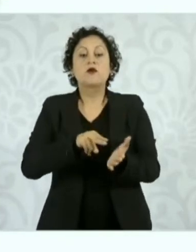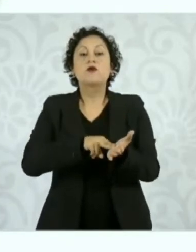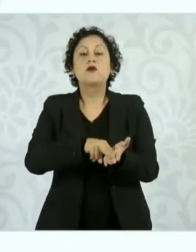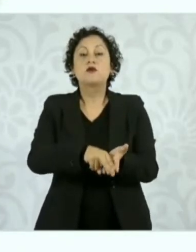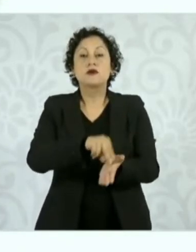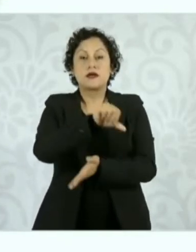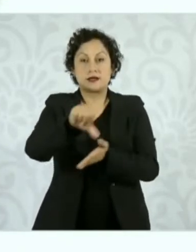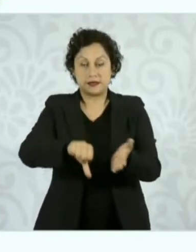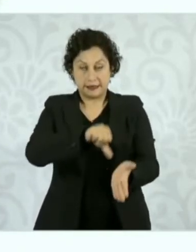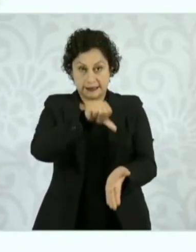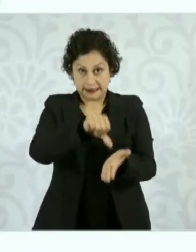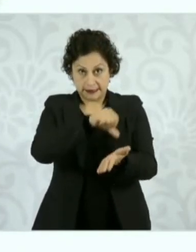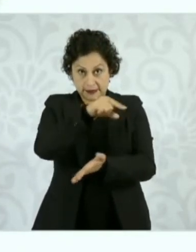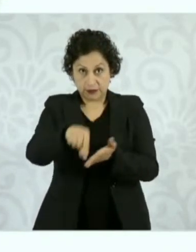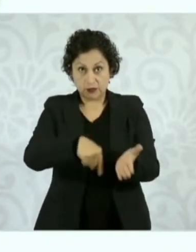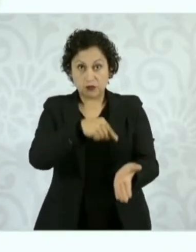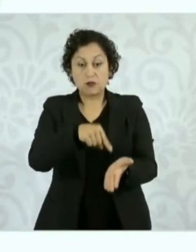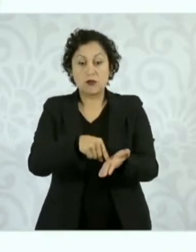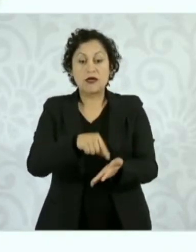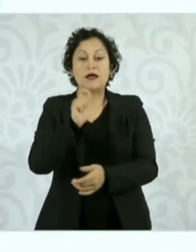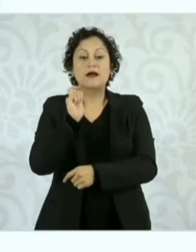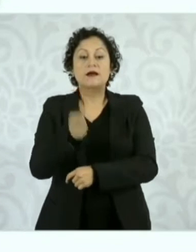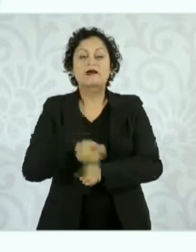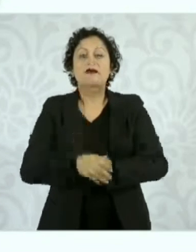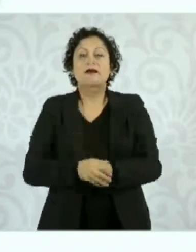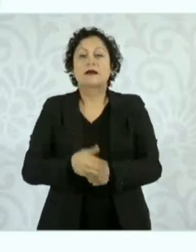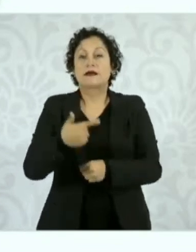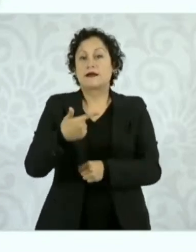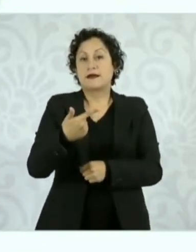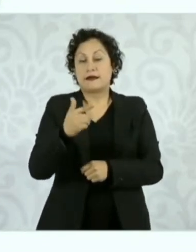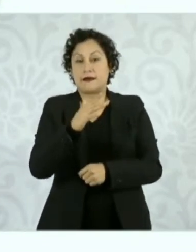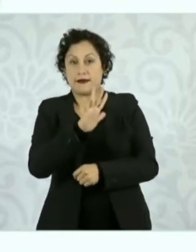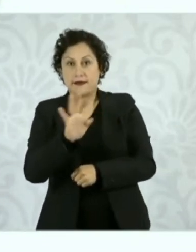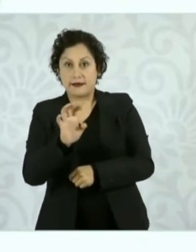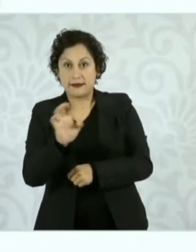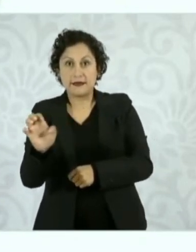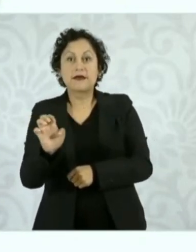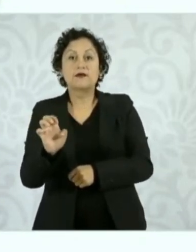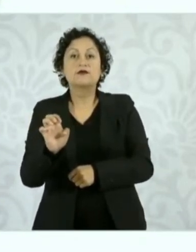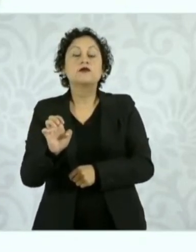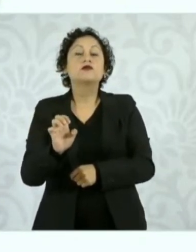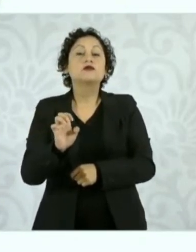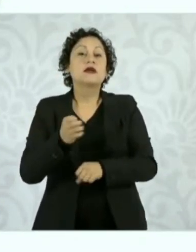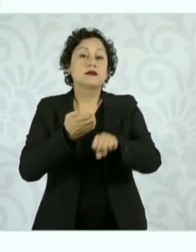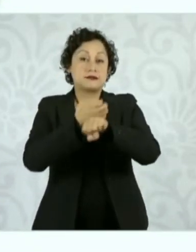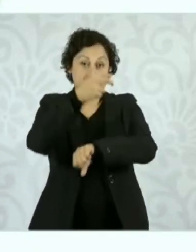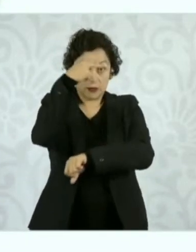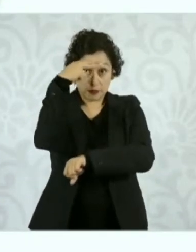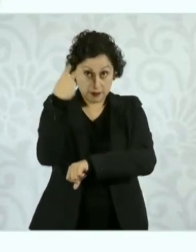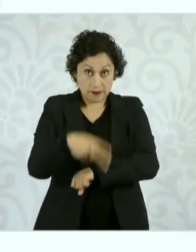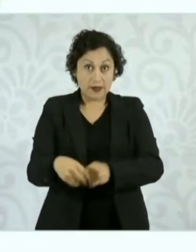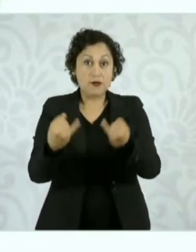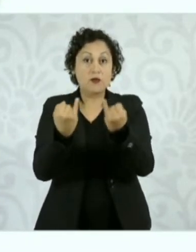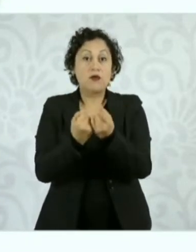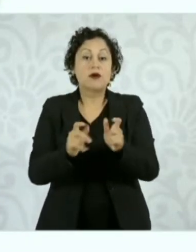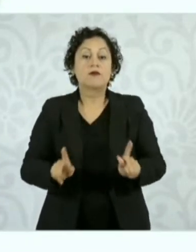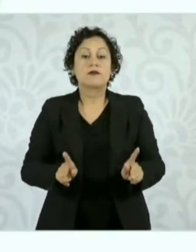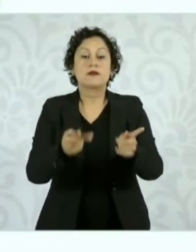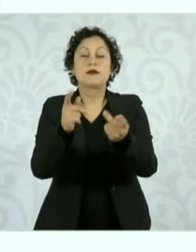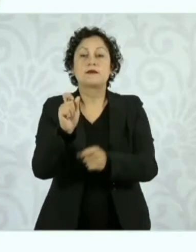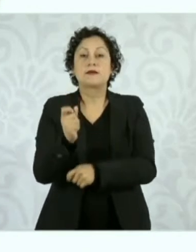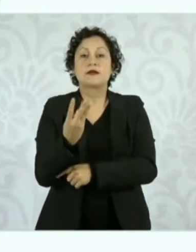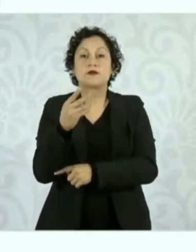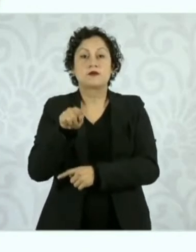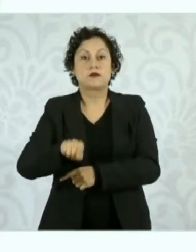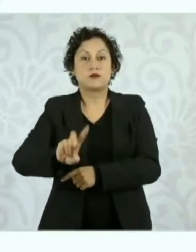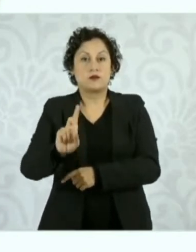región centro la marca G500, servicio Alexandre, en Tlanepantla, Estado de México, en veinticuatro pesos